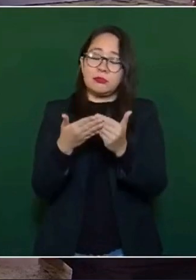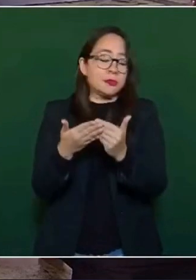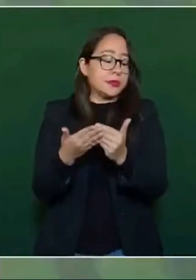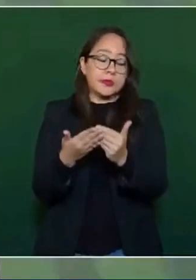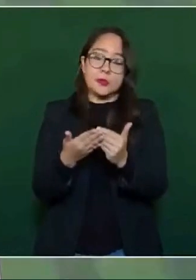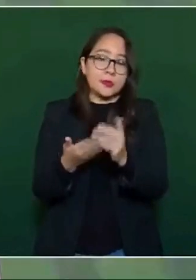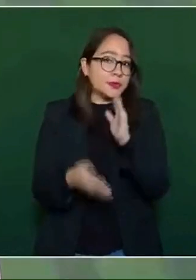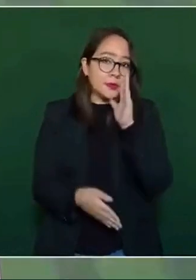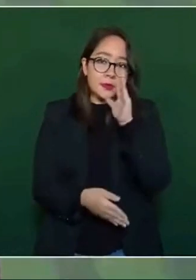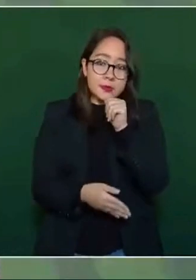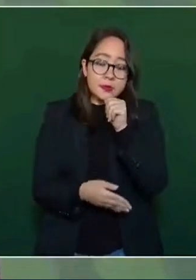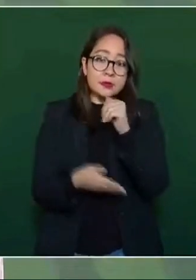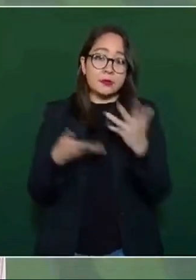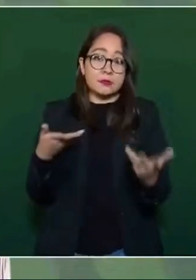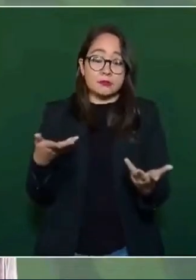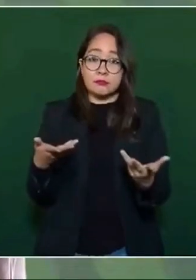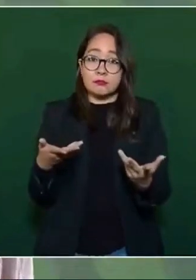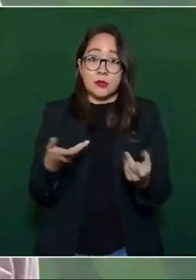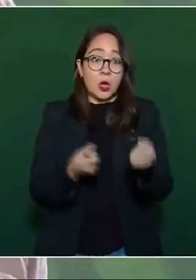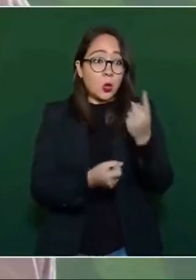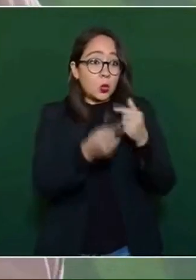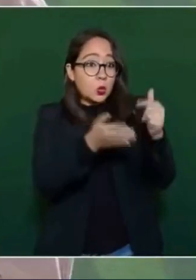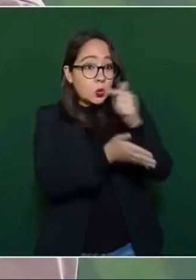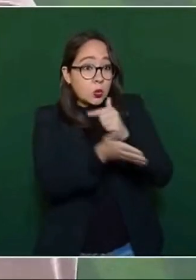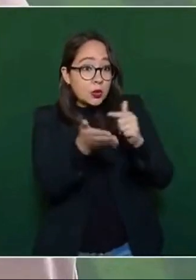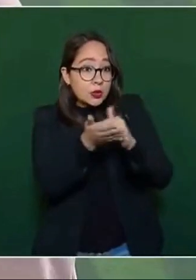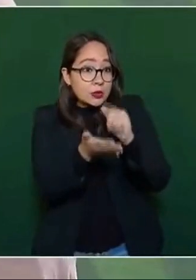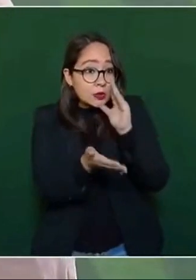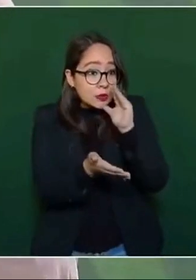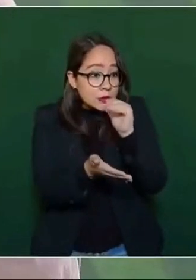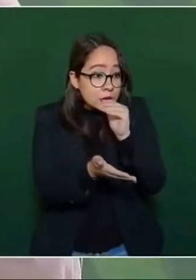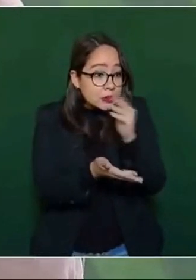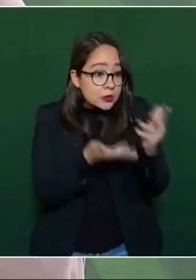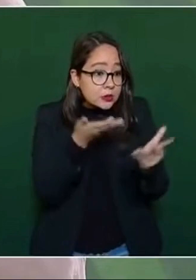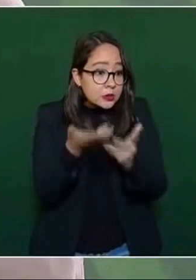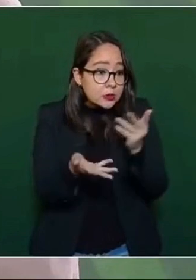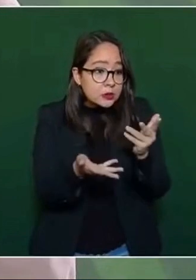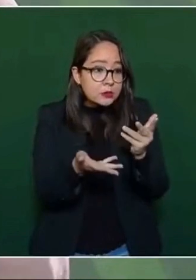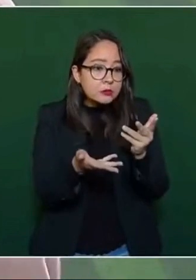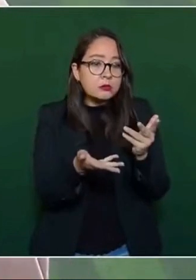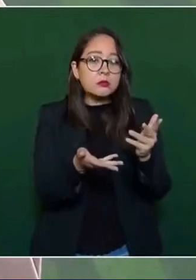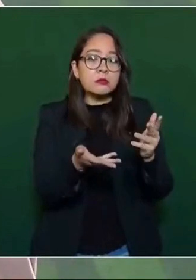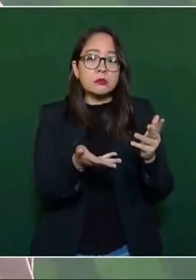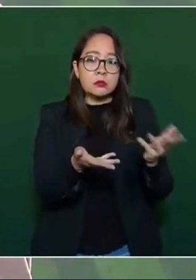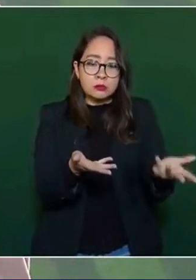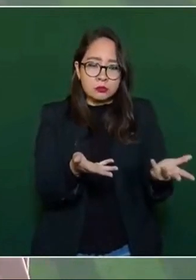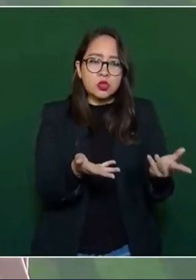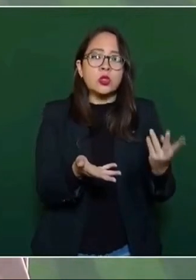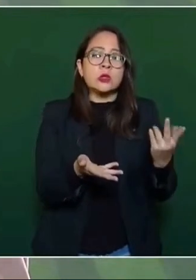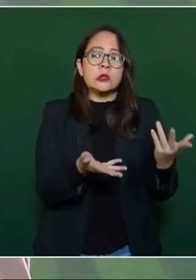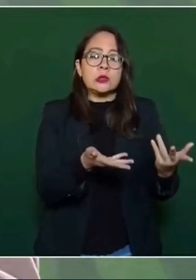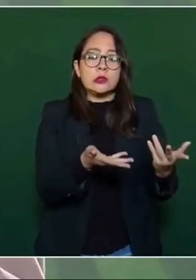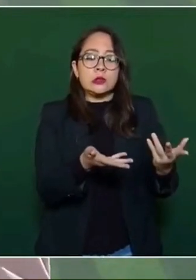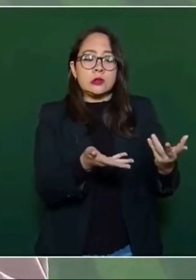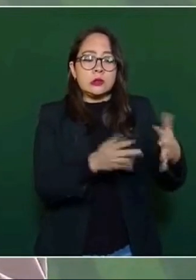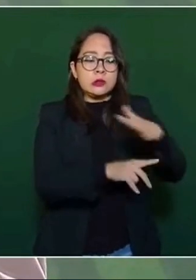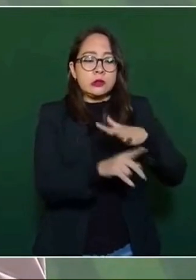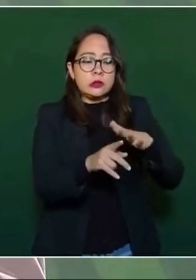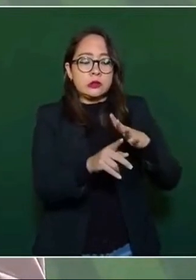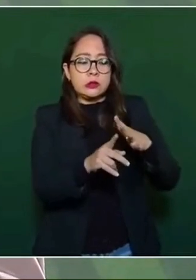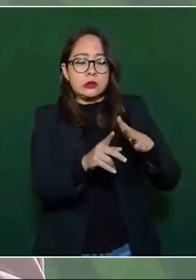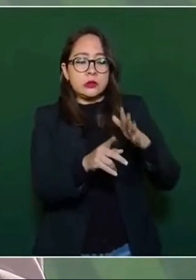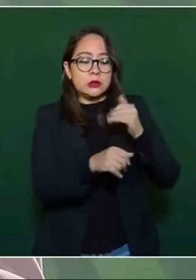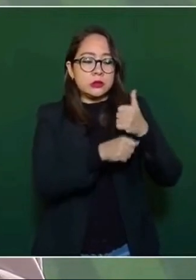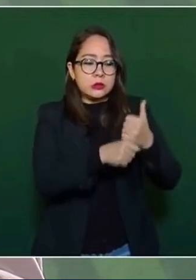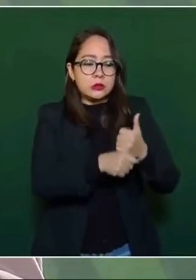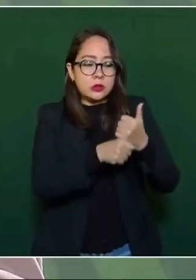donde no sea posible, pues vamos a apurarnos para rehabilitar